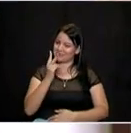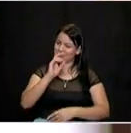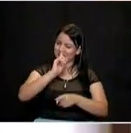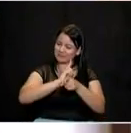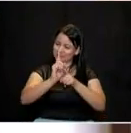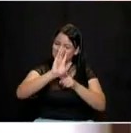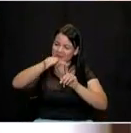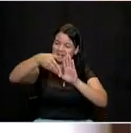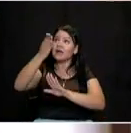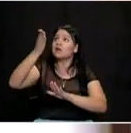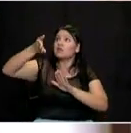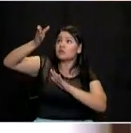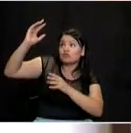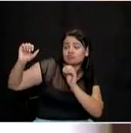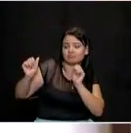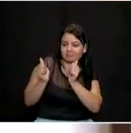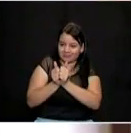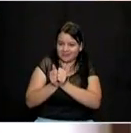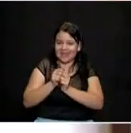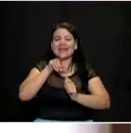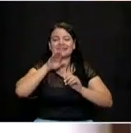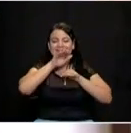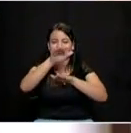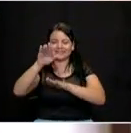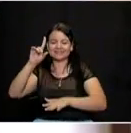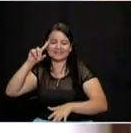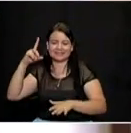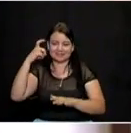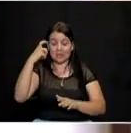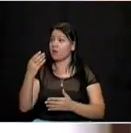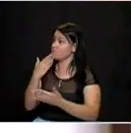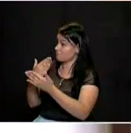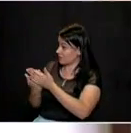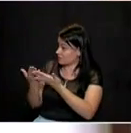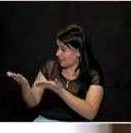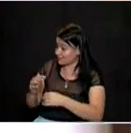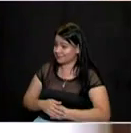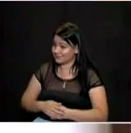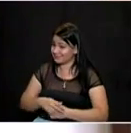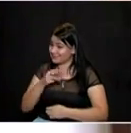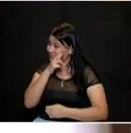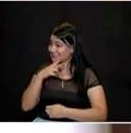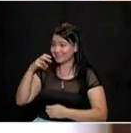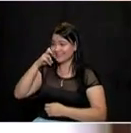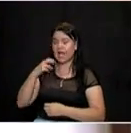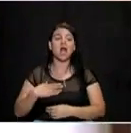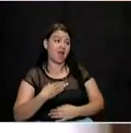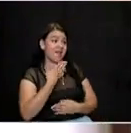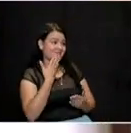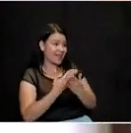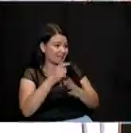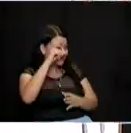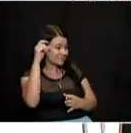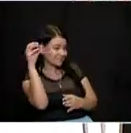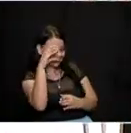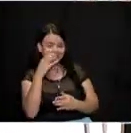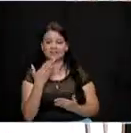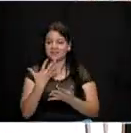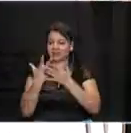Dios mediante, con los candidatos a la gobernación de Antioquia. Marcela, muchas gracias. Gracias, Fernando. Ustedes que descansen. Feliz noche.